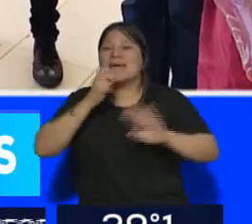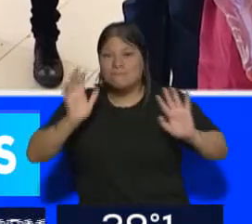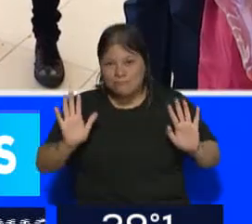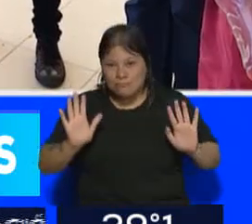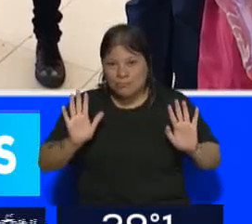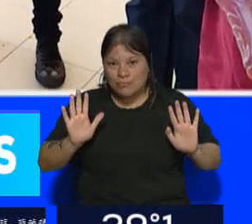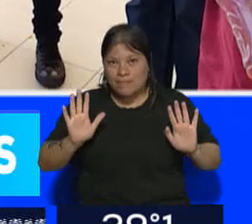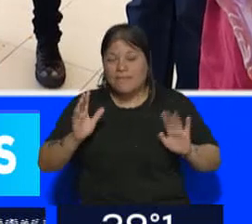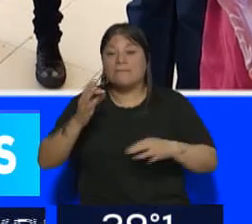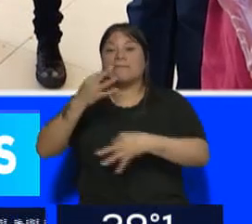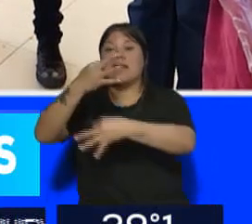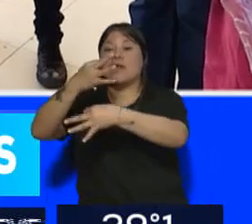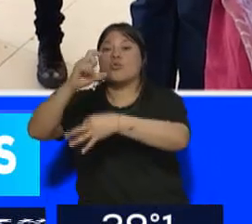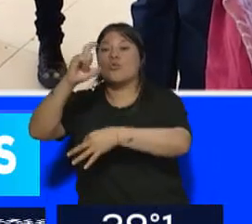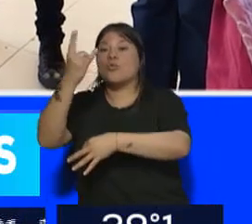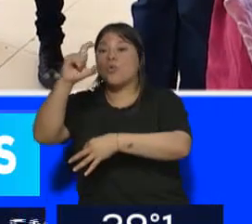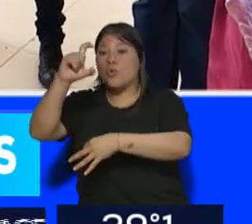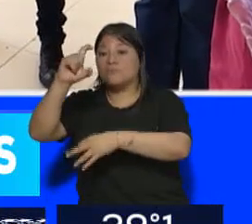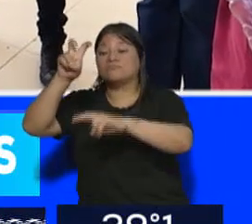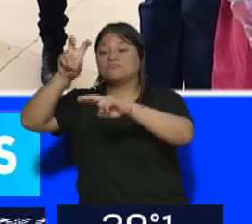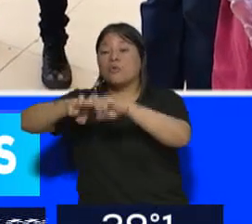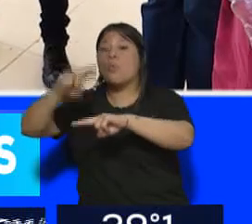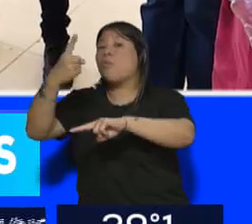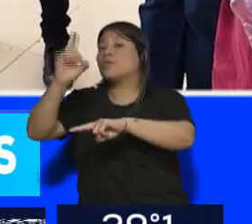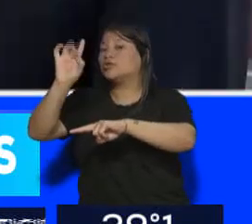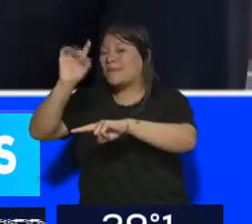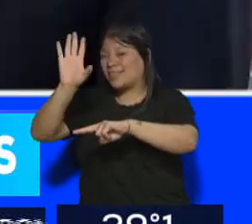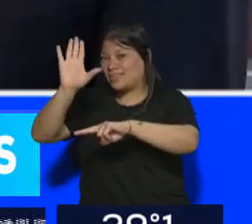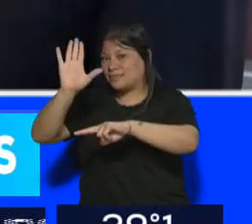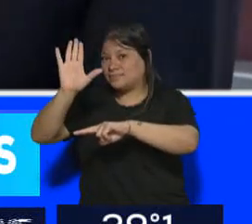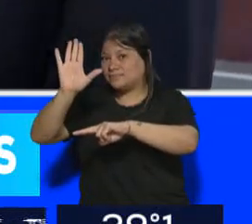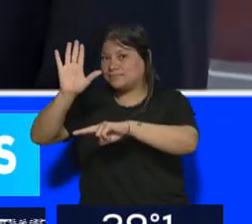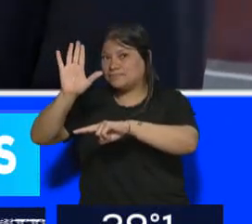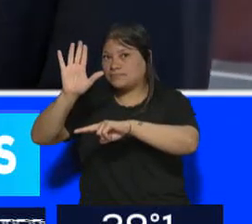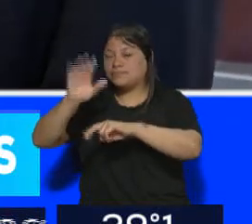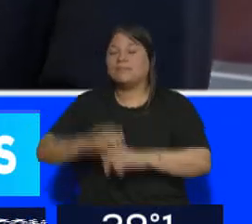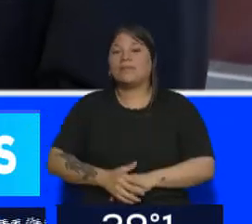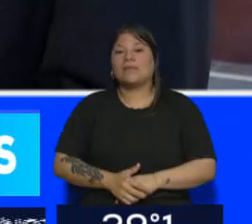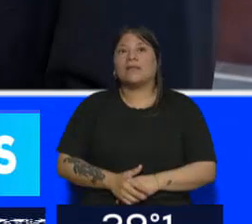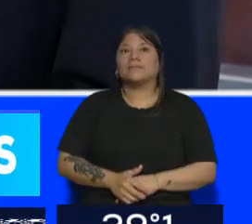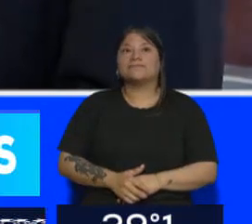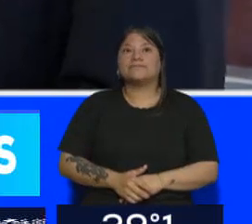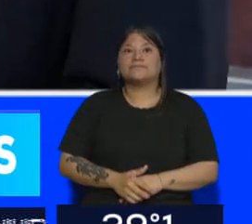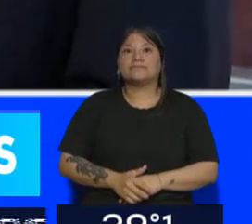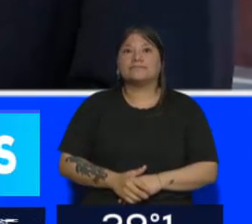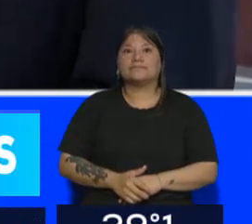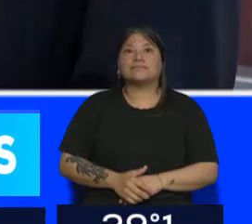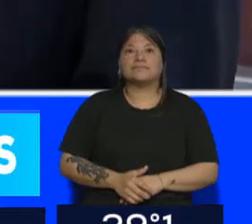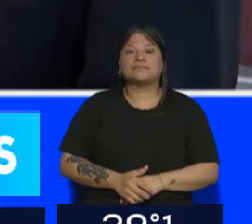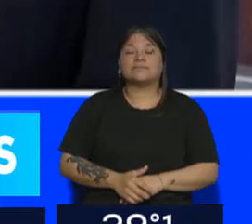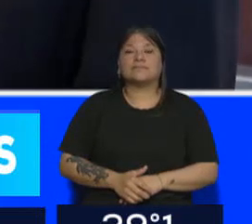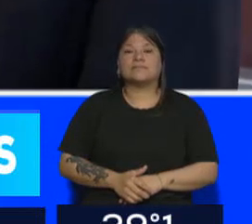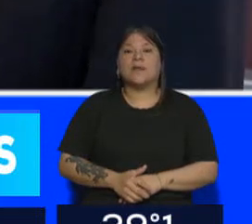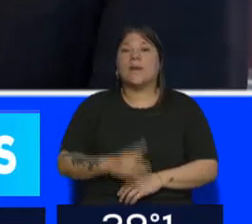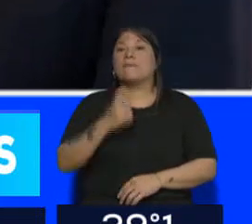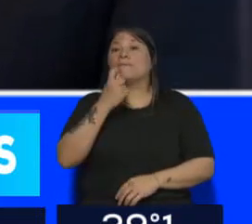para el Colegio Universitario Central para determinado año y para determinada orientación y ante un paralelismo, ante un empate como se vio en este